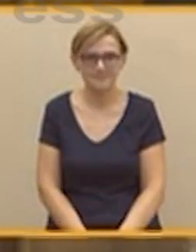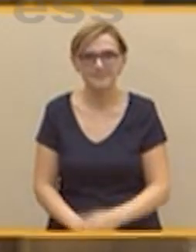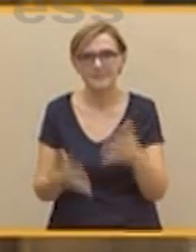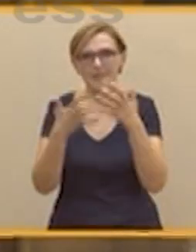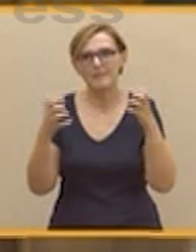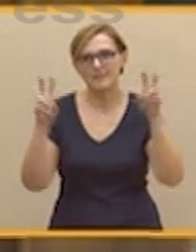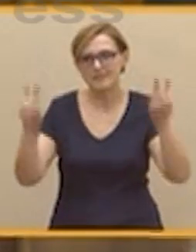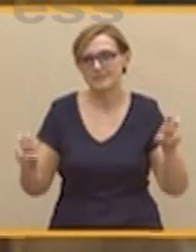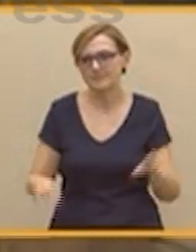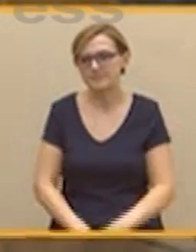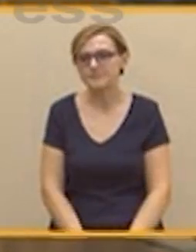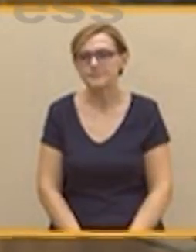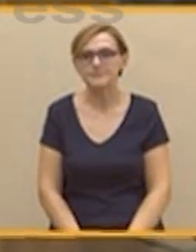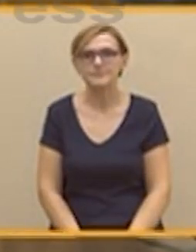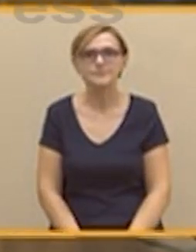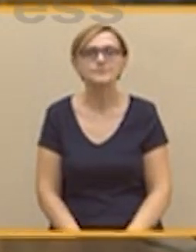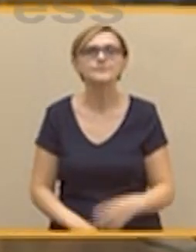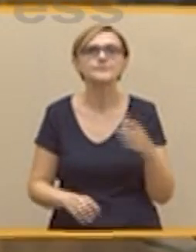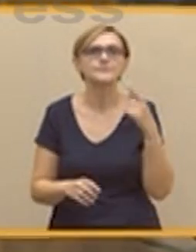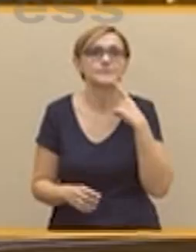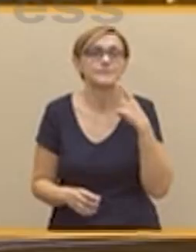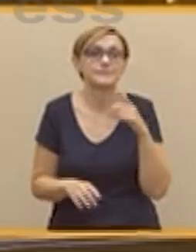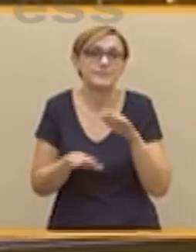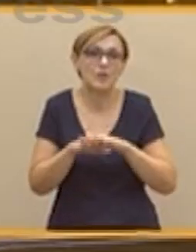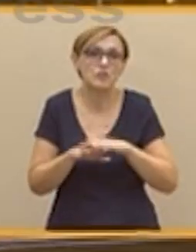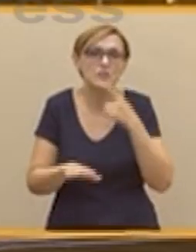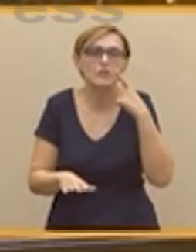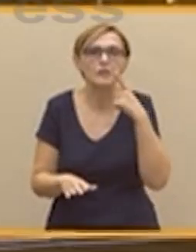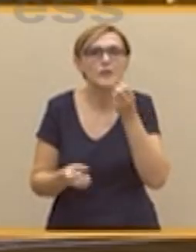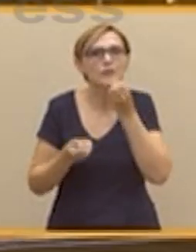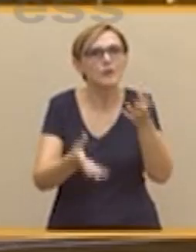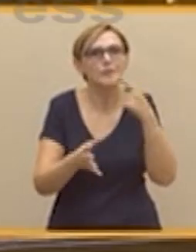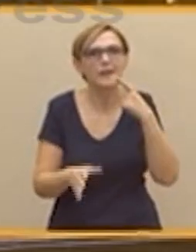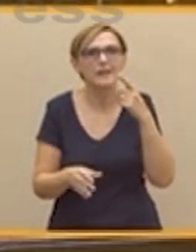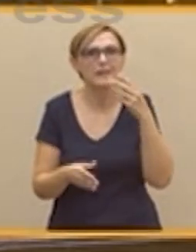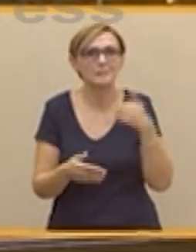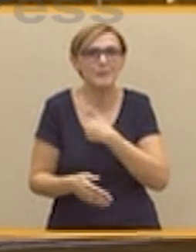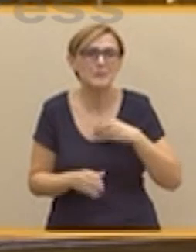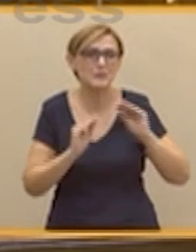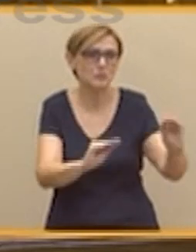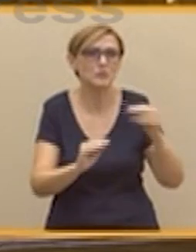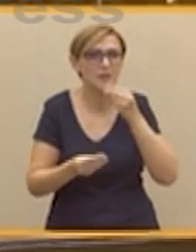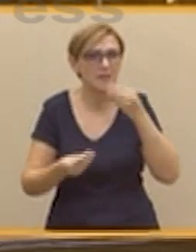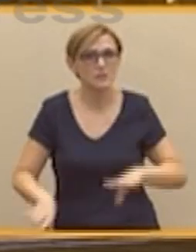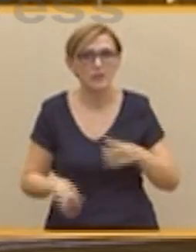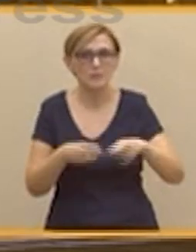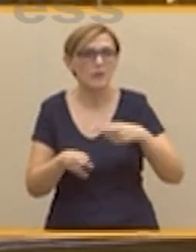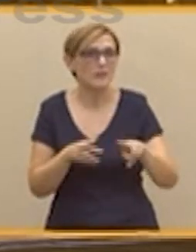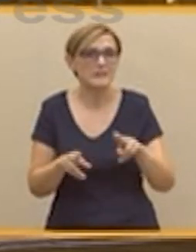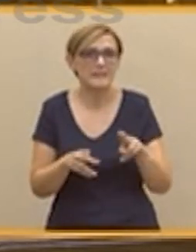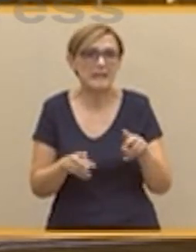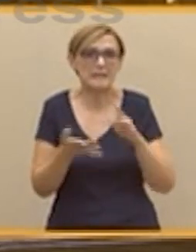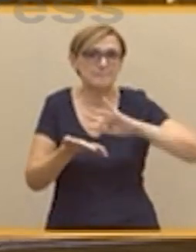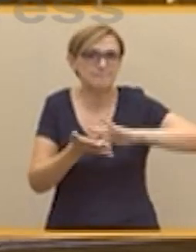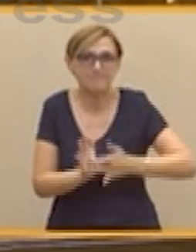Y es que lamento informarle de que su papel en nuestra historia política se está agotando. Ustedes nacieron para frenar el cambio y para ser la